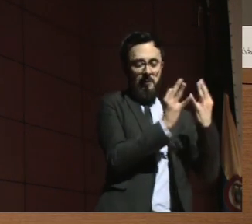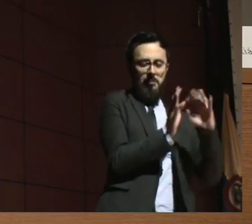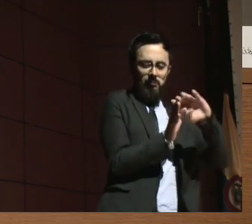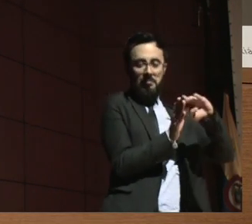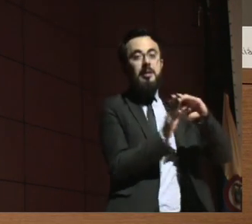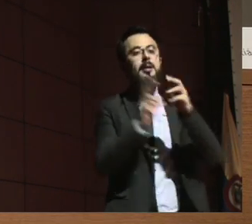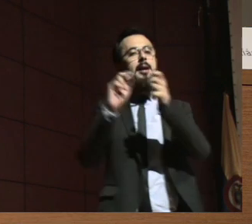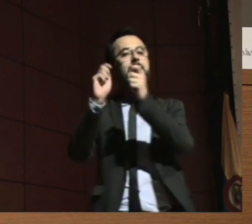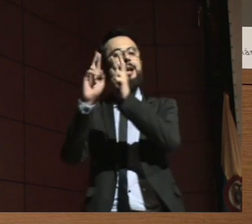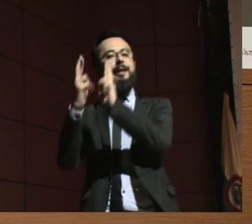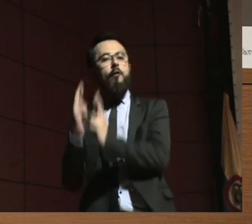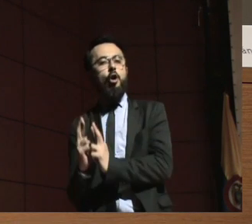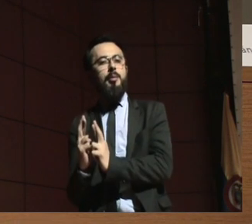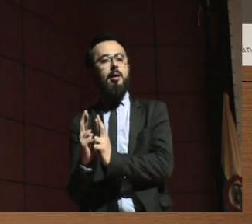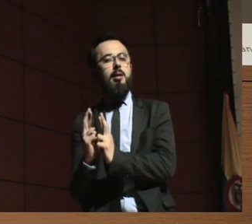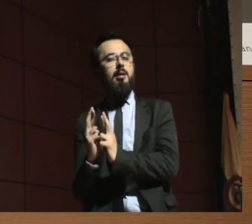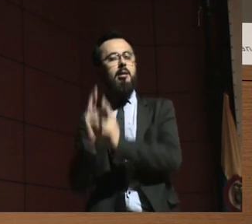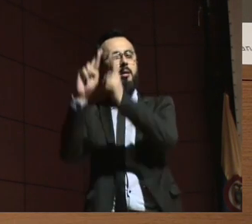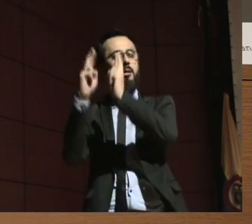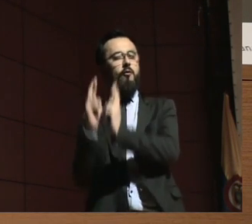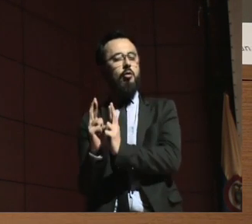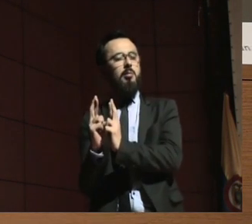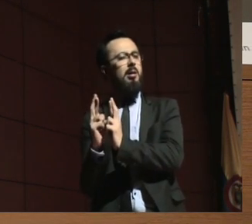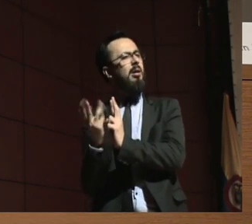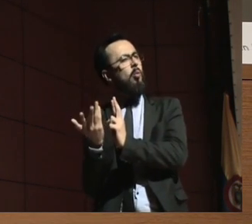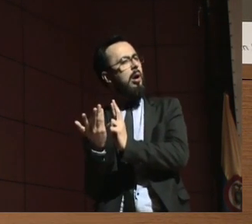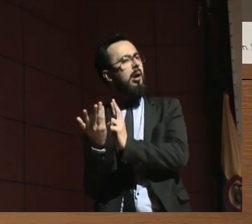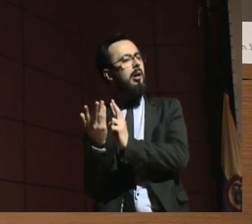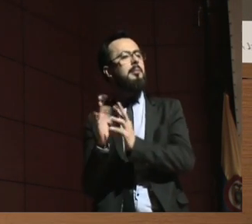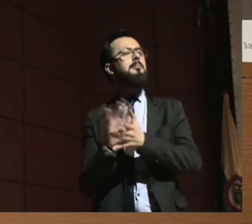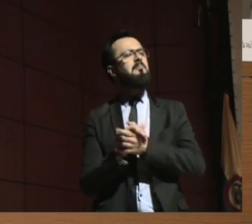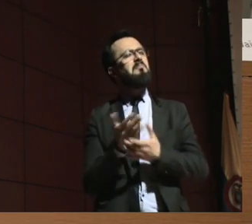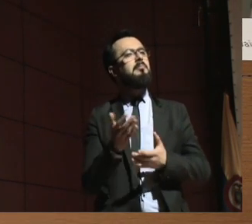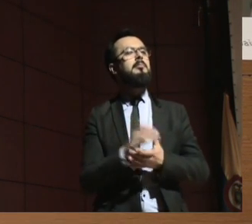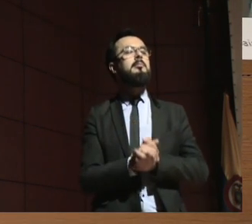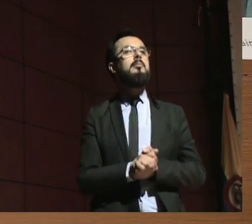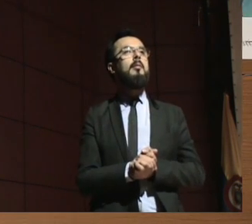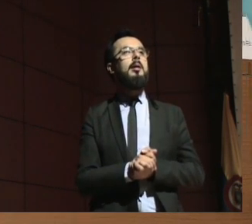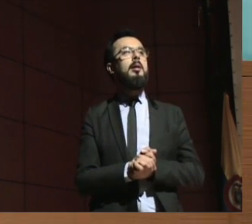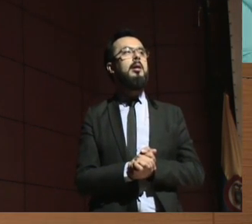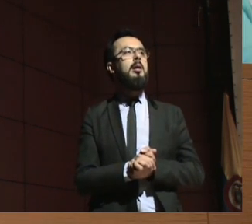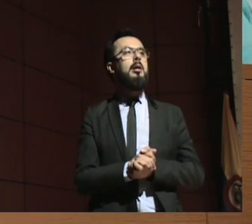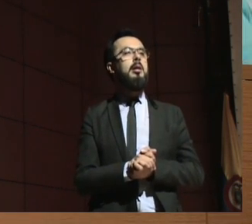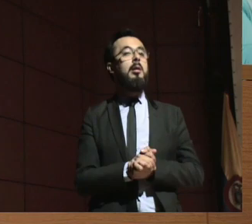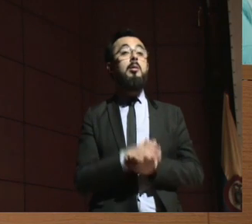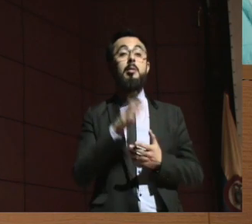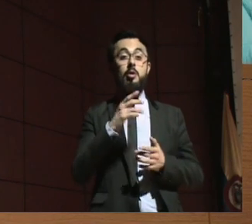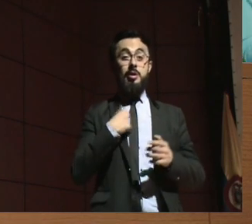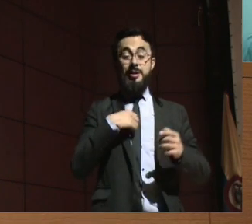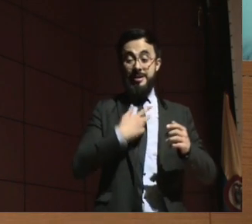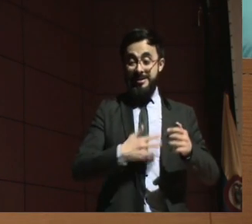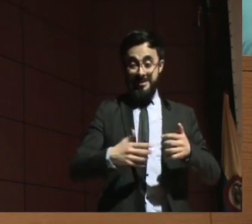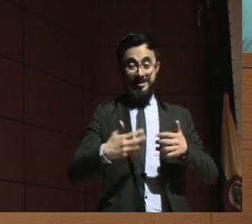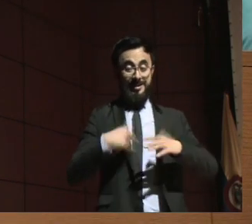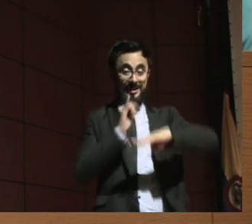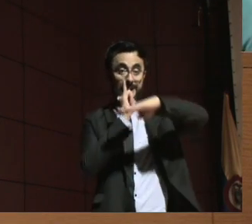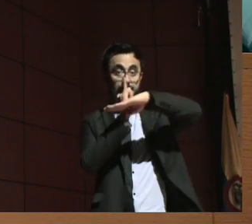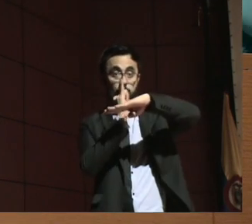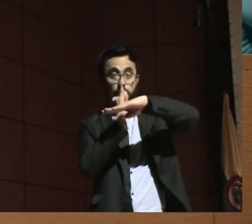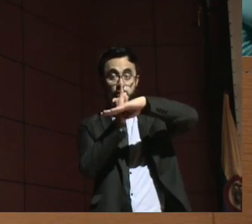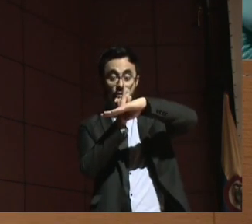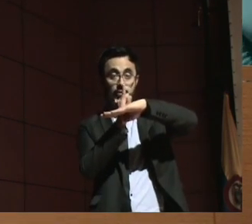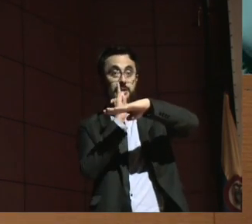hacer. Porque si estamos aboliendo el sistema de interdicción y la sustitución,